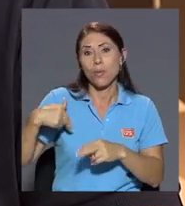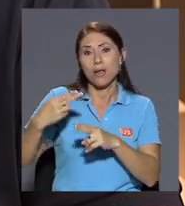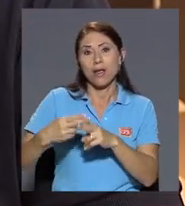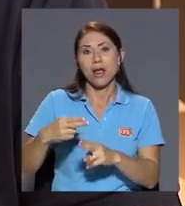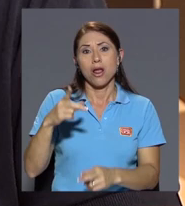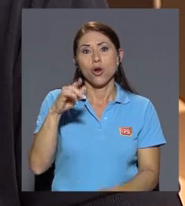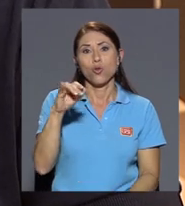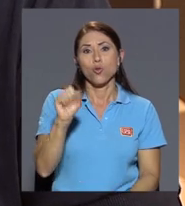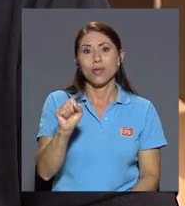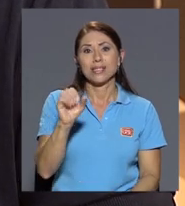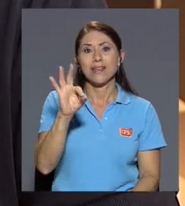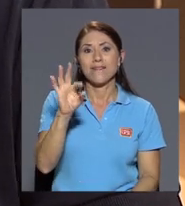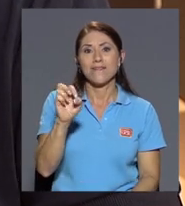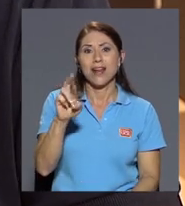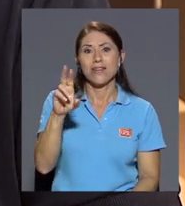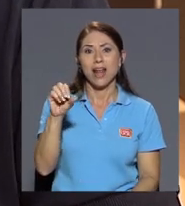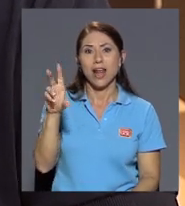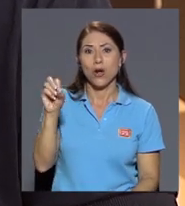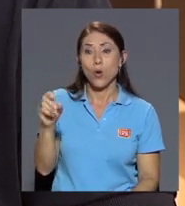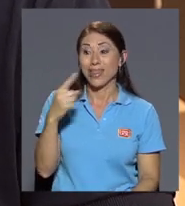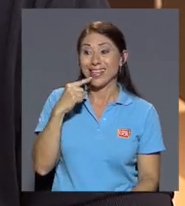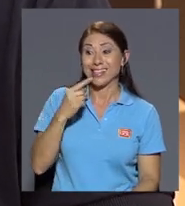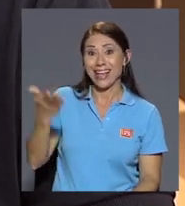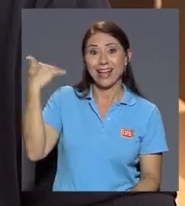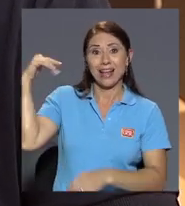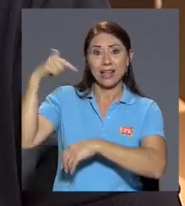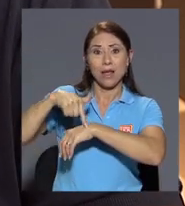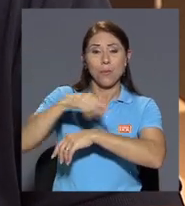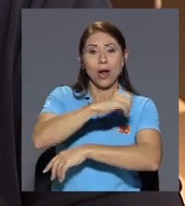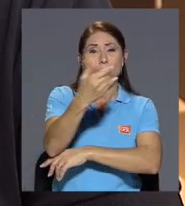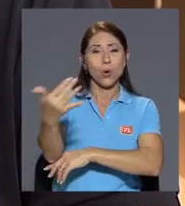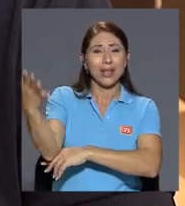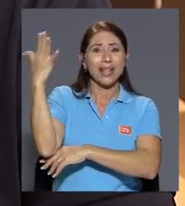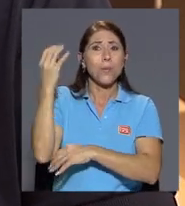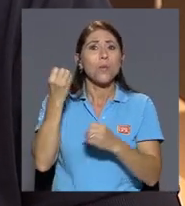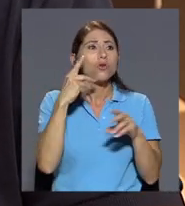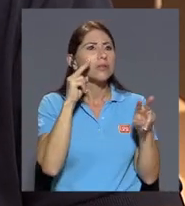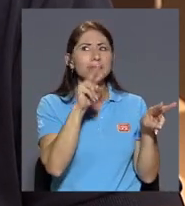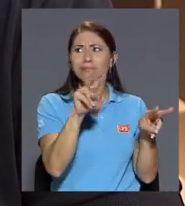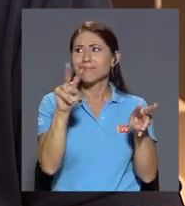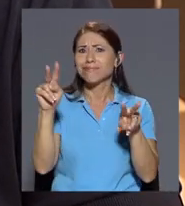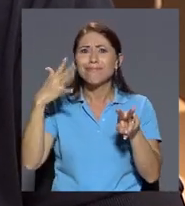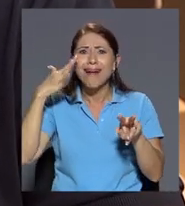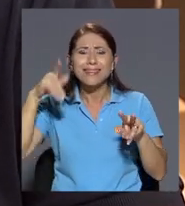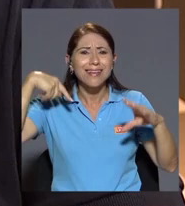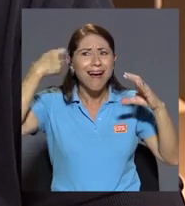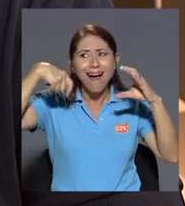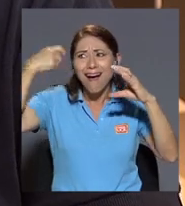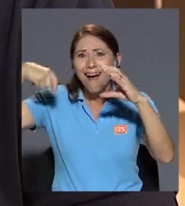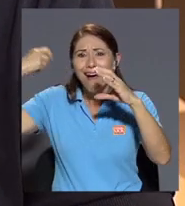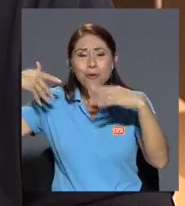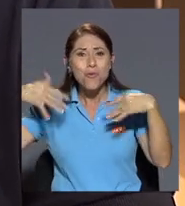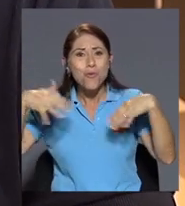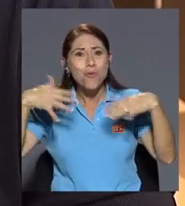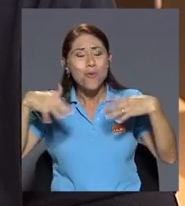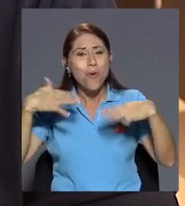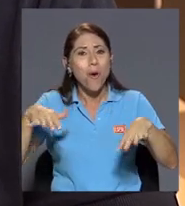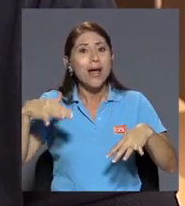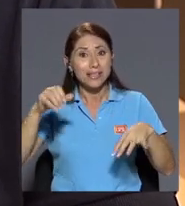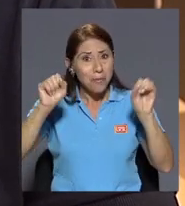decía que en esa época la rutina estaba llena de imágenes cinematográficas que perfectamente se podía hacer una película porque había